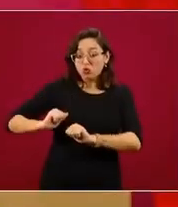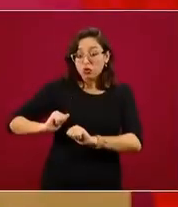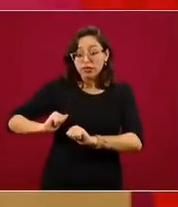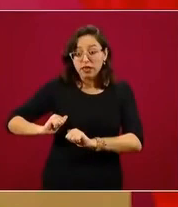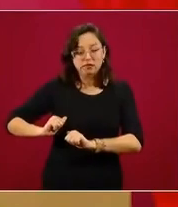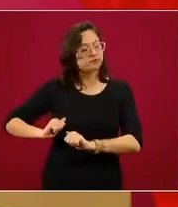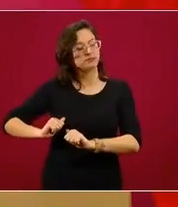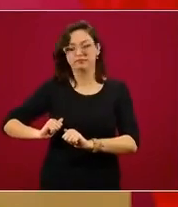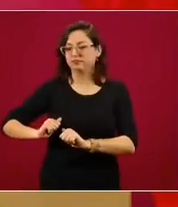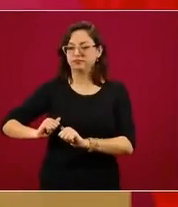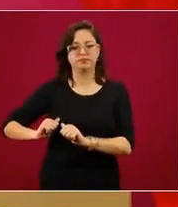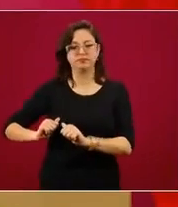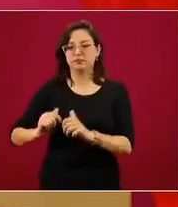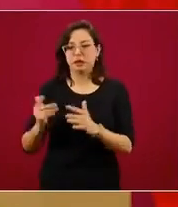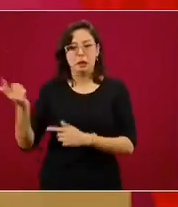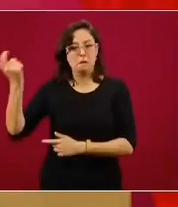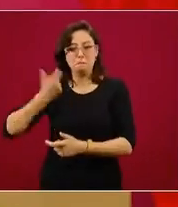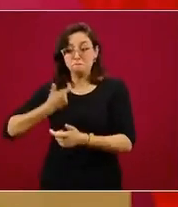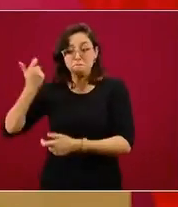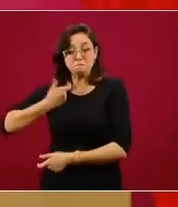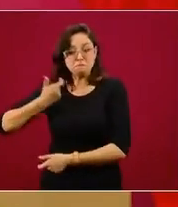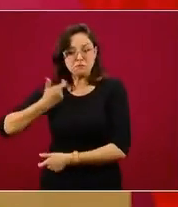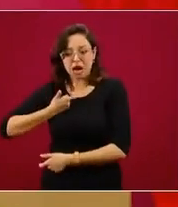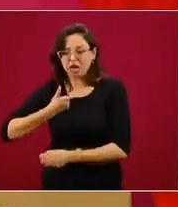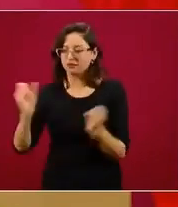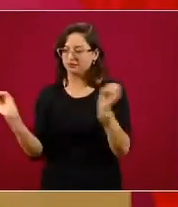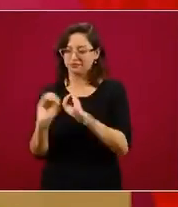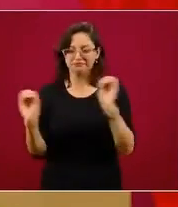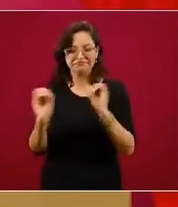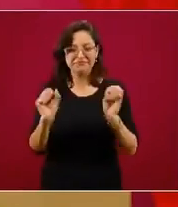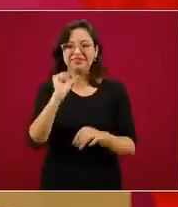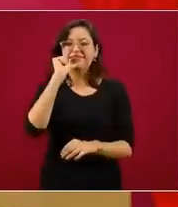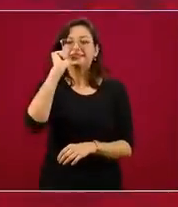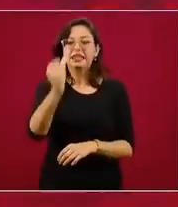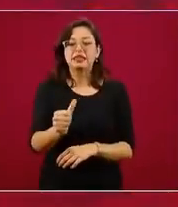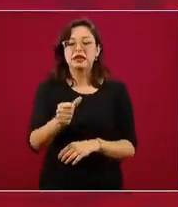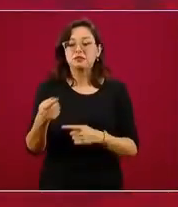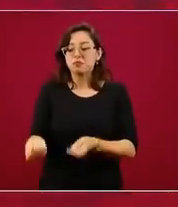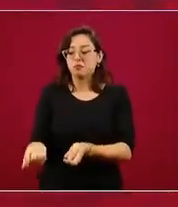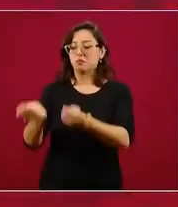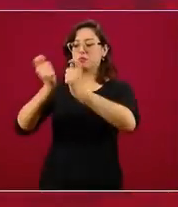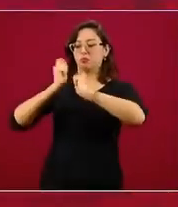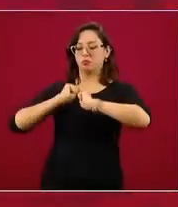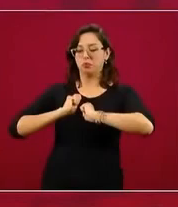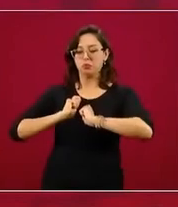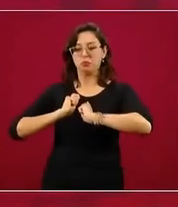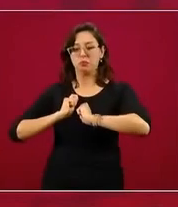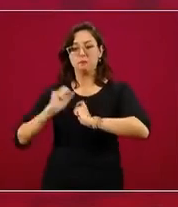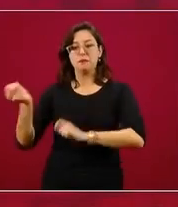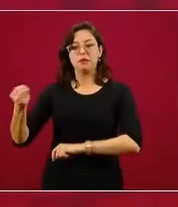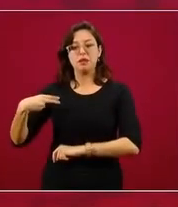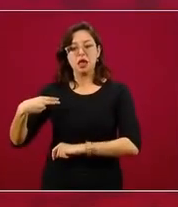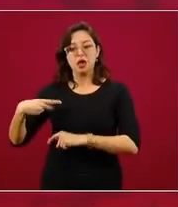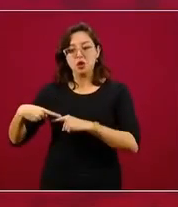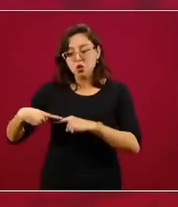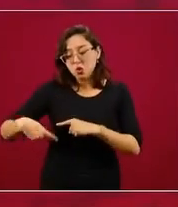existen percepciones económicas para esta encomienda, la encomienda dura cuatro años y